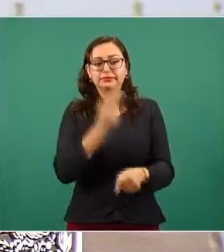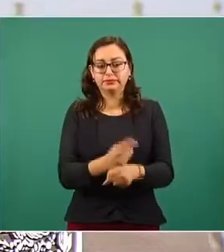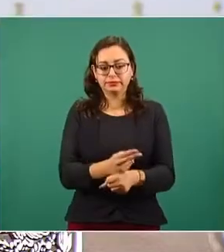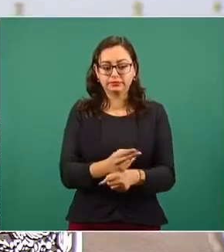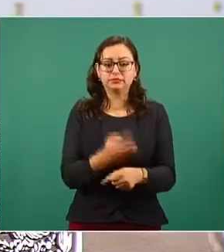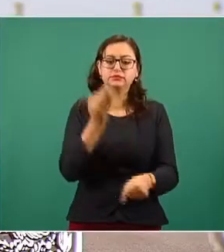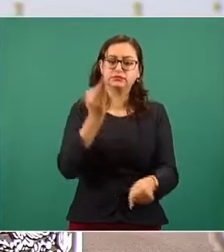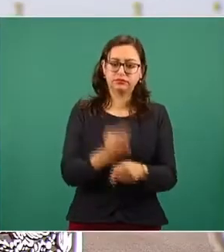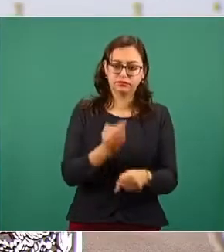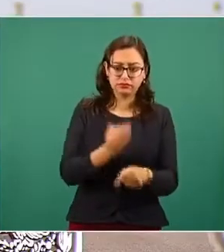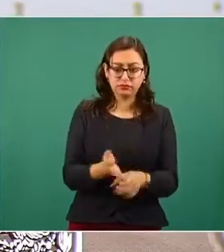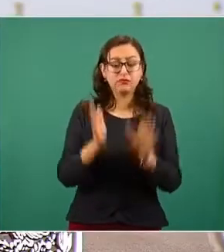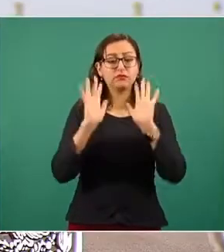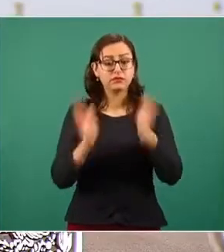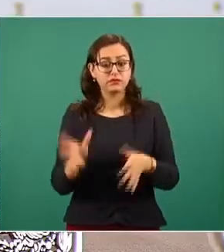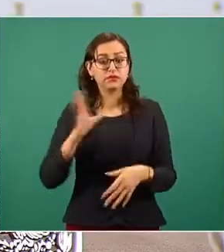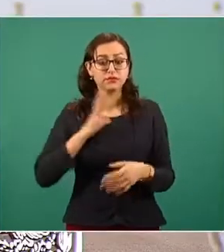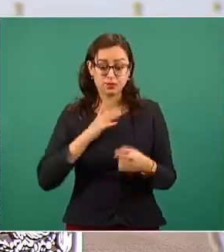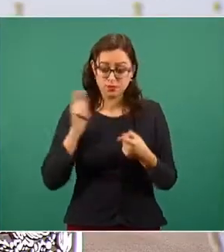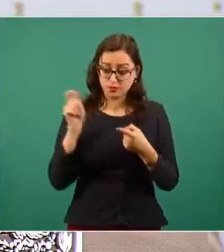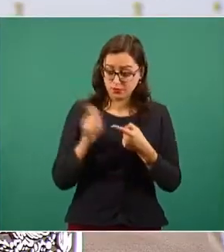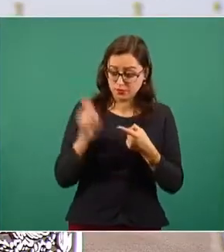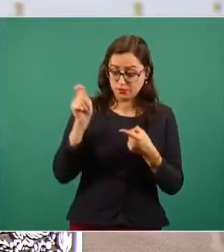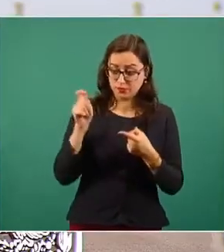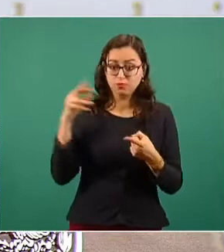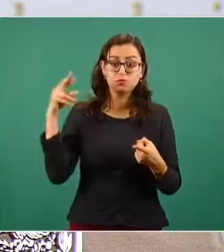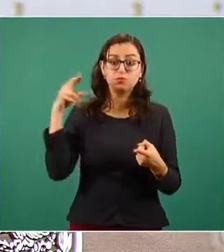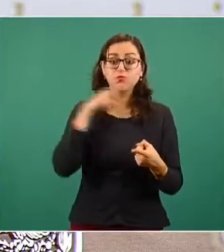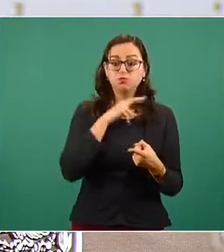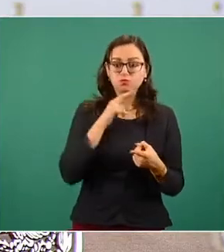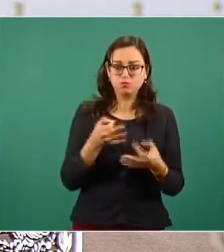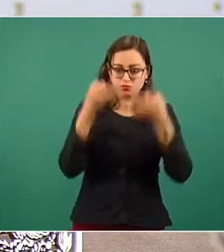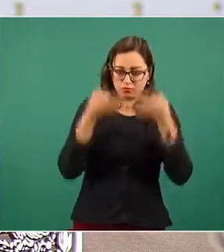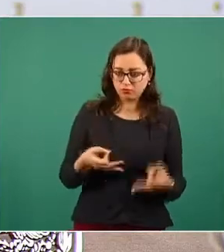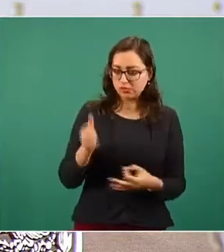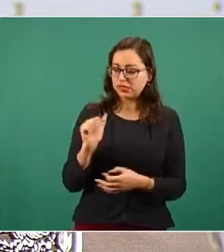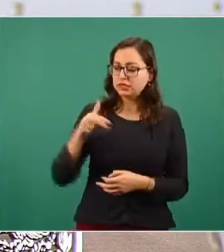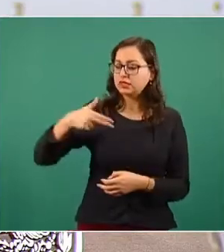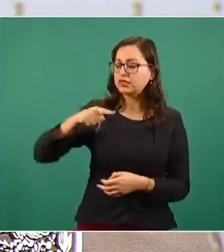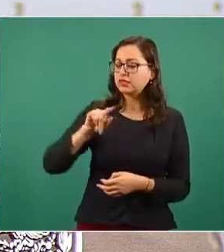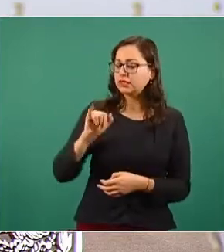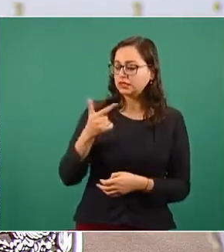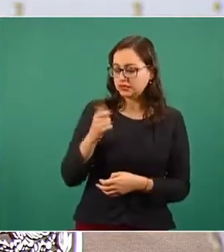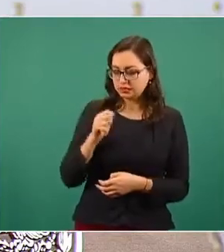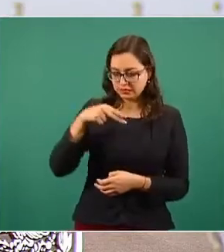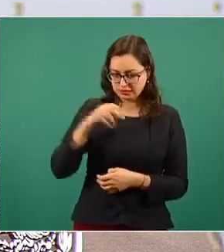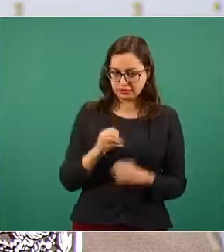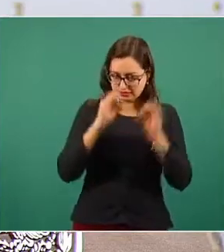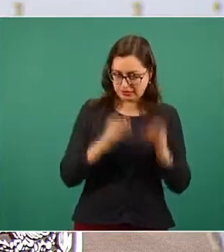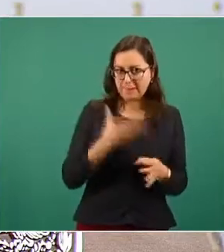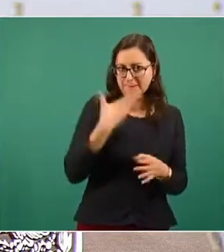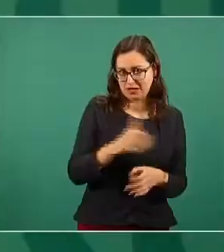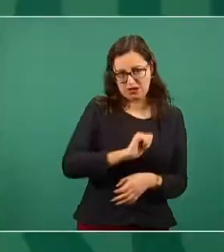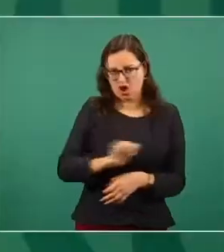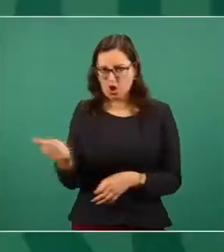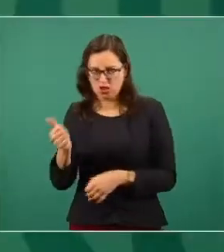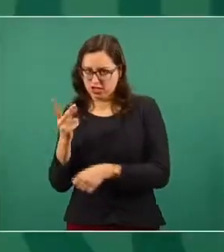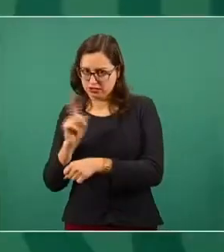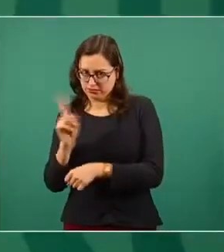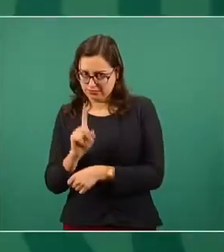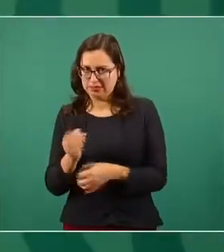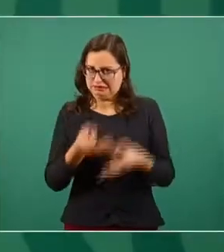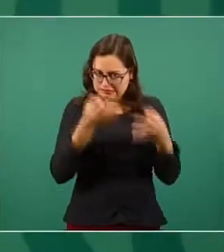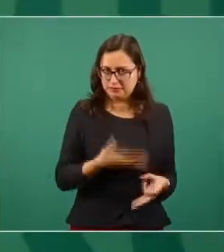ya con pruebas rápidas que tienen registro y que han probado su eficiencia y su efectividad, esto nos permite